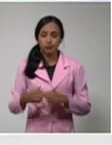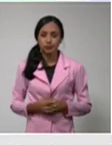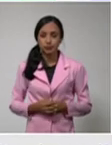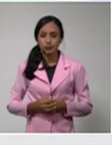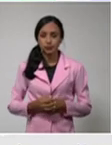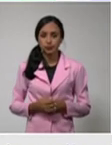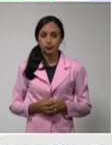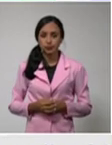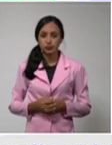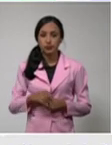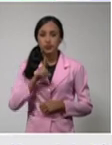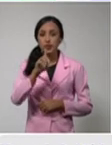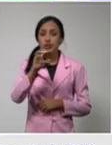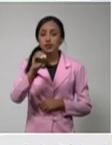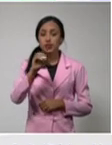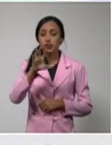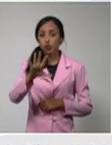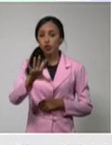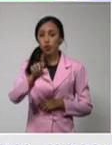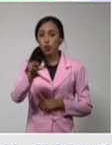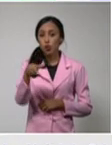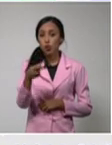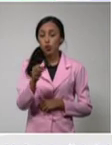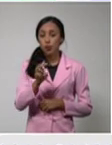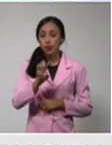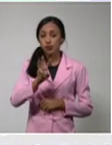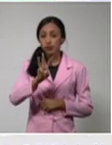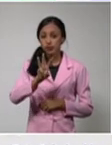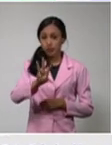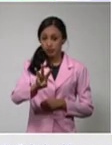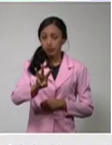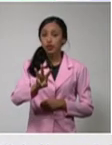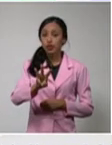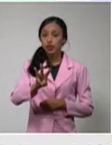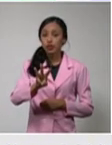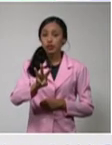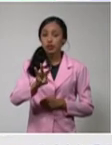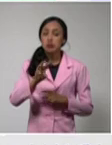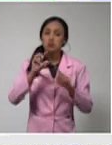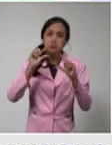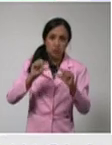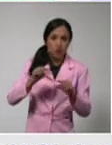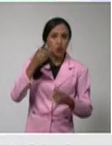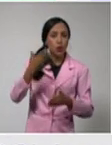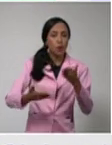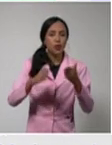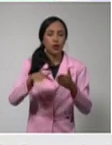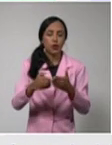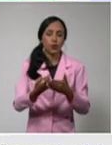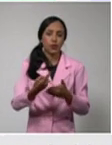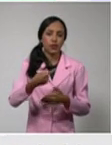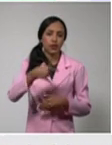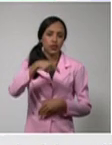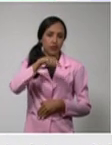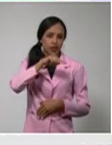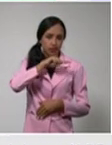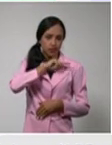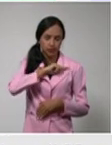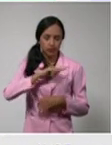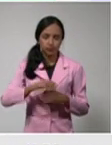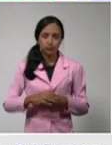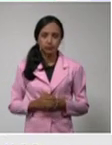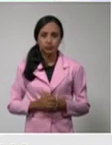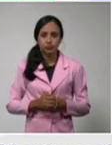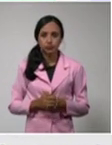105,3, discretamente inferior a la del día de ayer. Se mantiene la